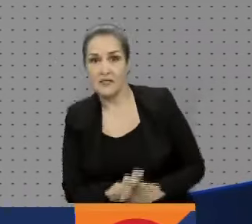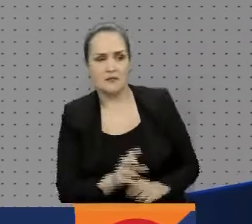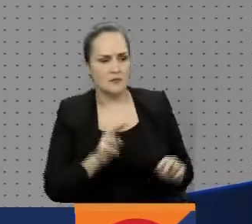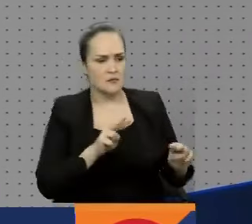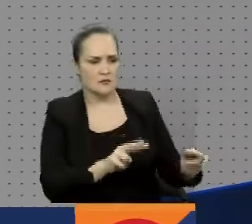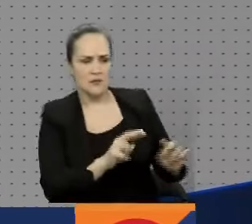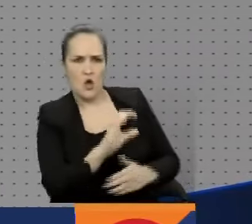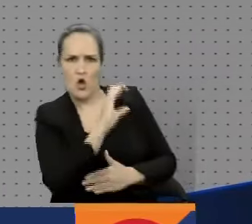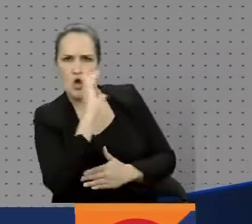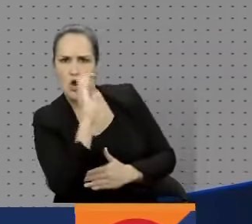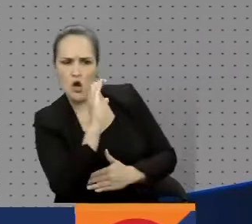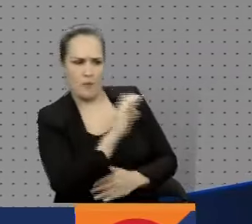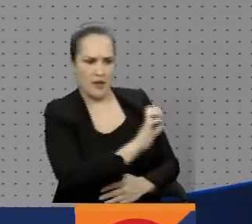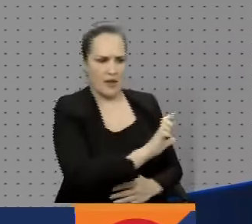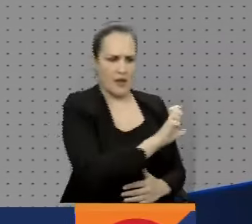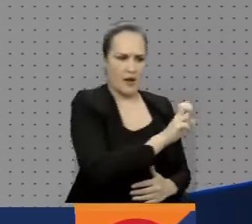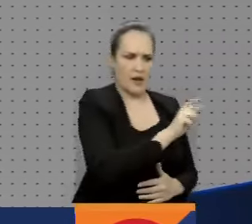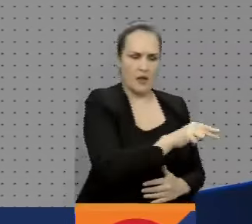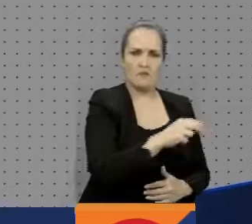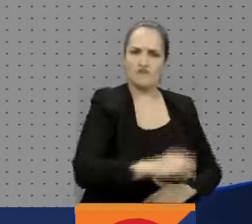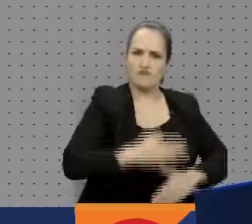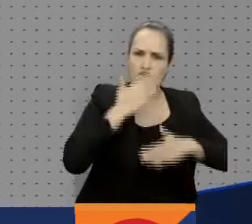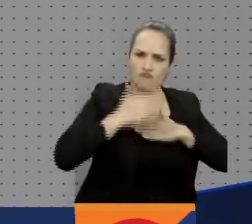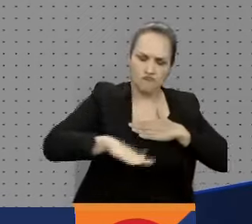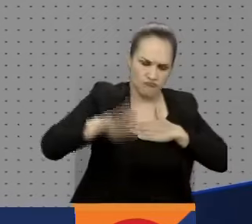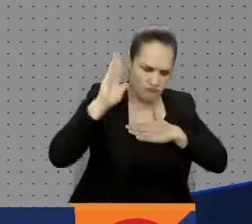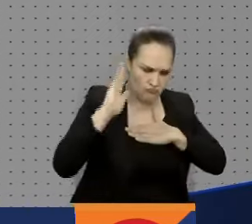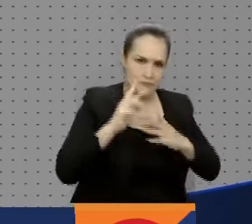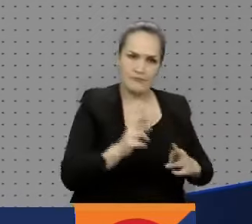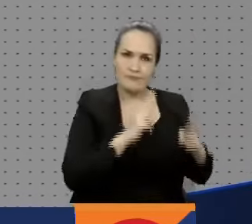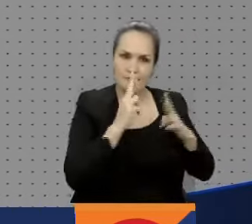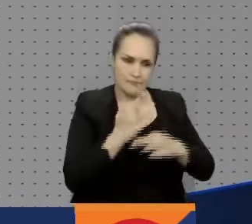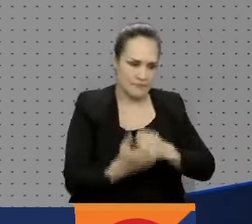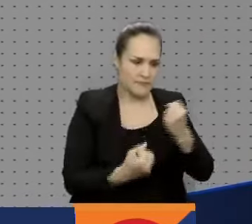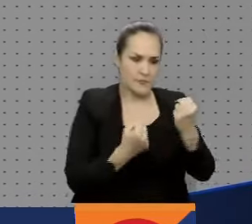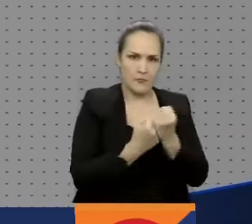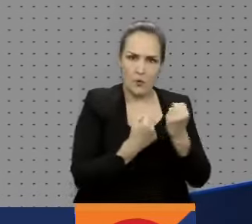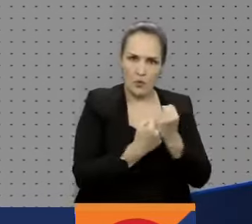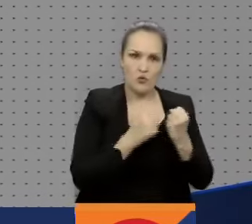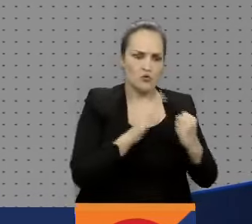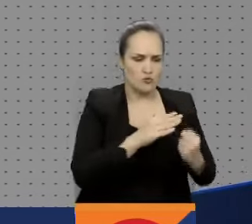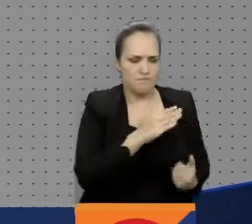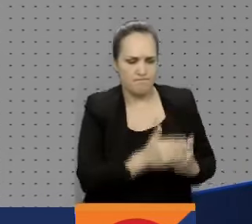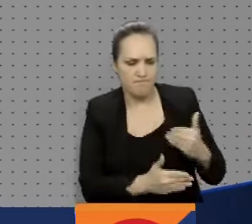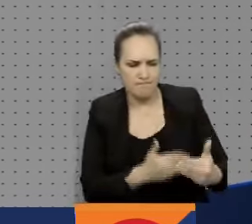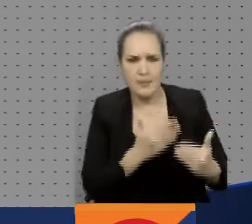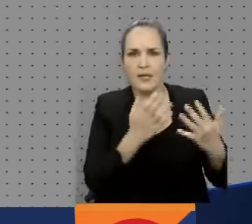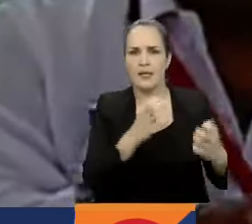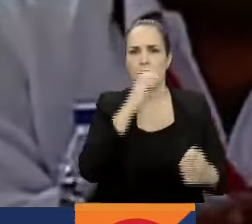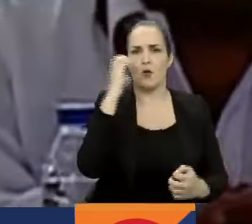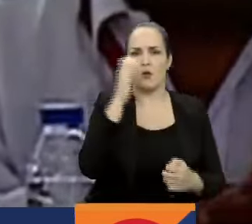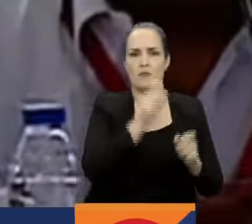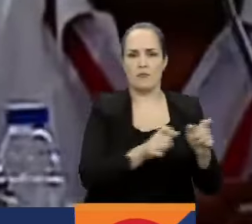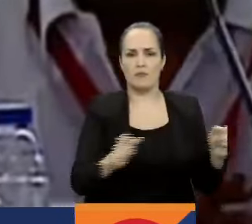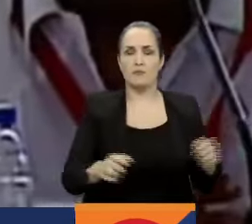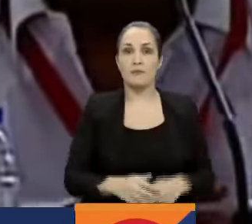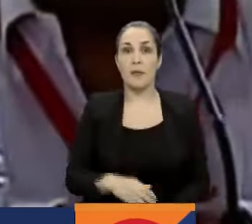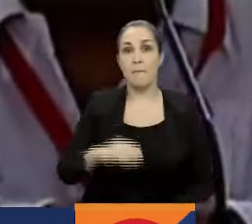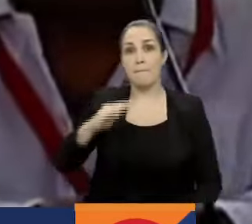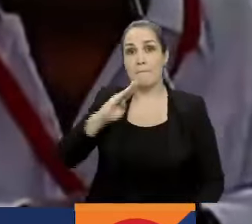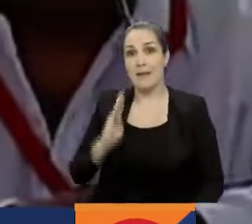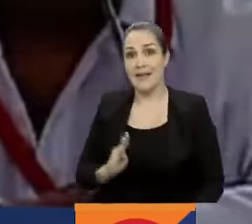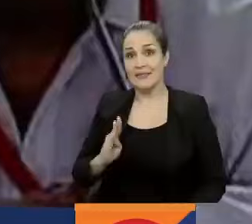acompañantes permanentes reiteramos nuestra disposición para seguir respaldando esta sentida aspiración del pueblo colombiano. Brasil,